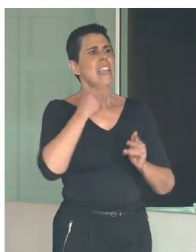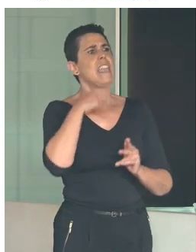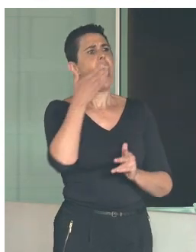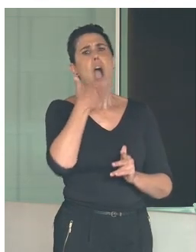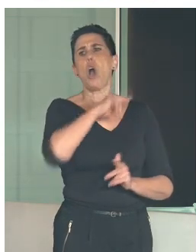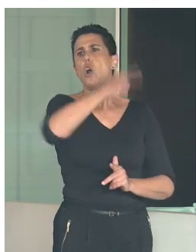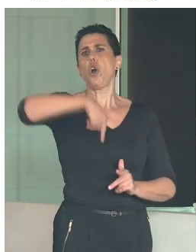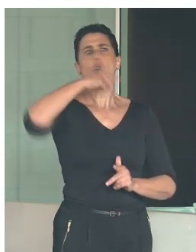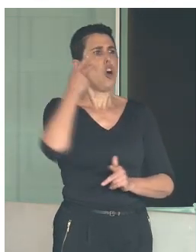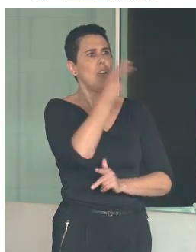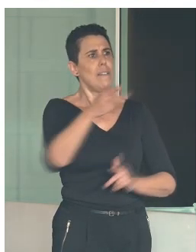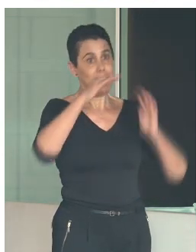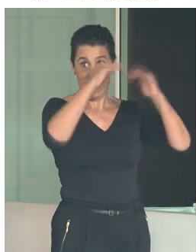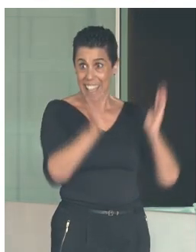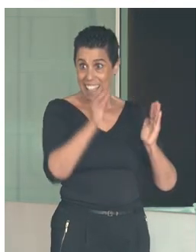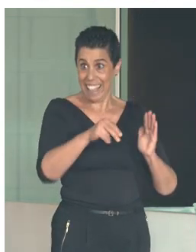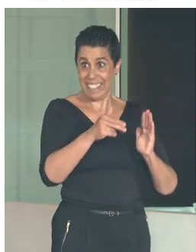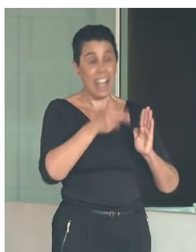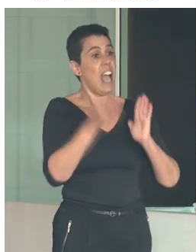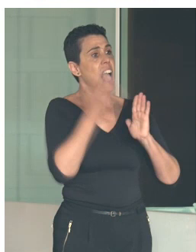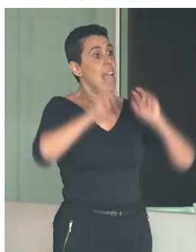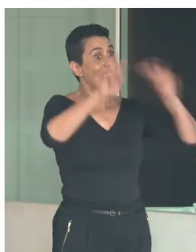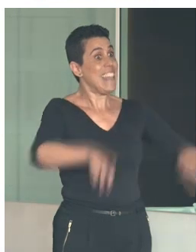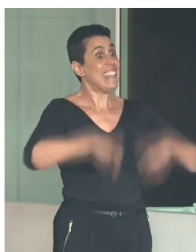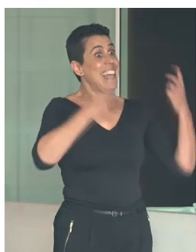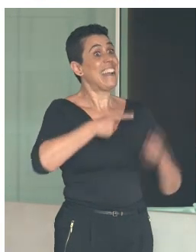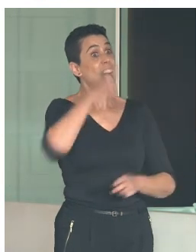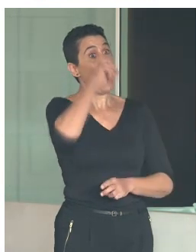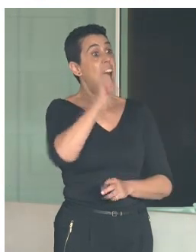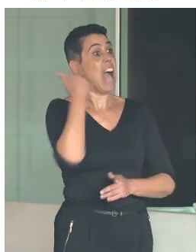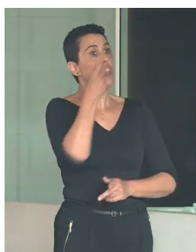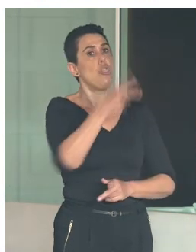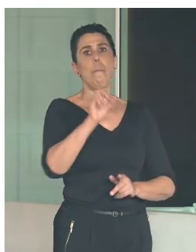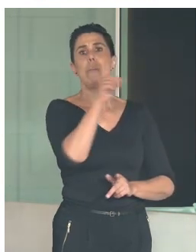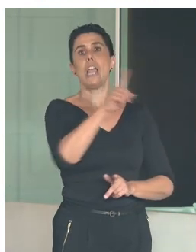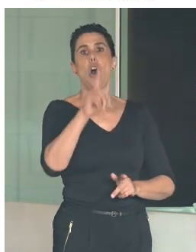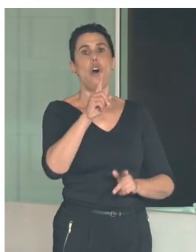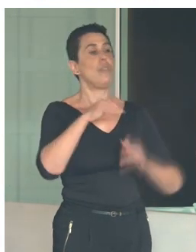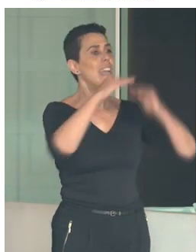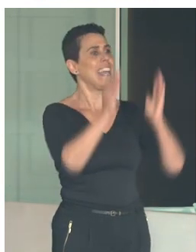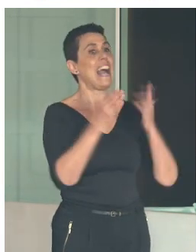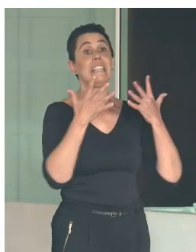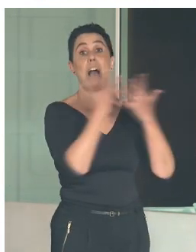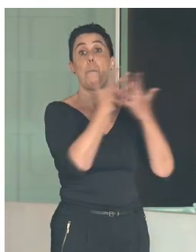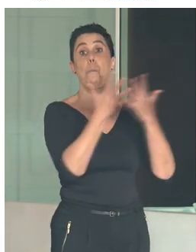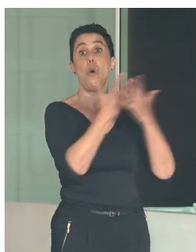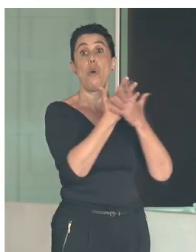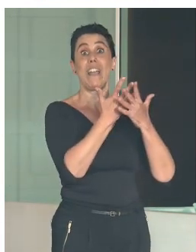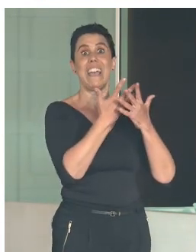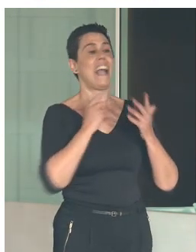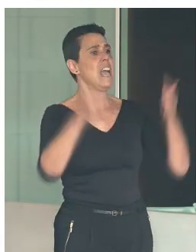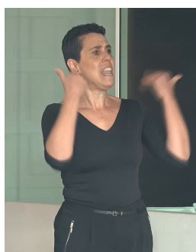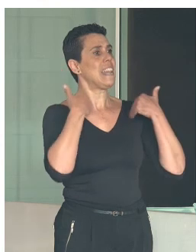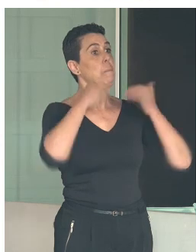en una casa restaurada en 2011, la Casa Mudéjar, restaurada por el Ayuntamiento de Córdoba y cedida a Patrimonio del